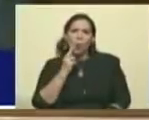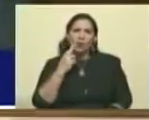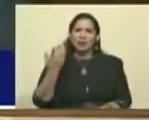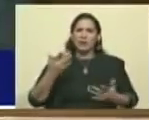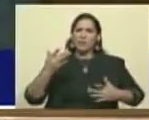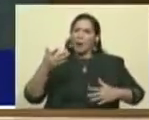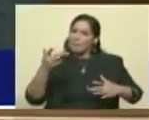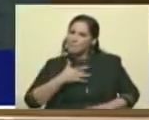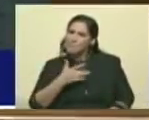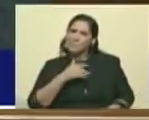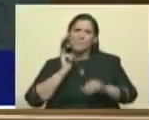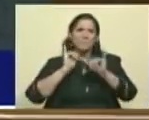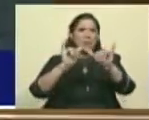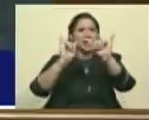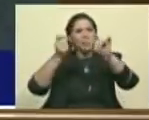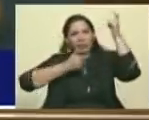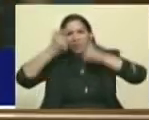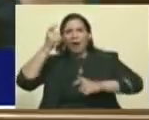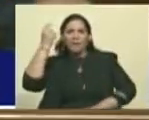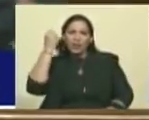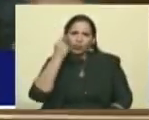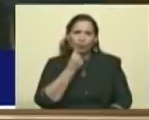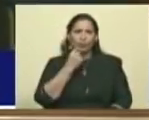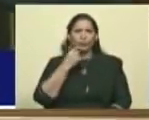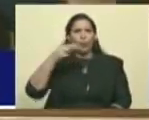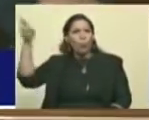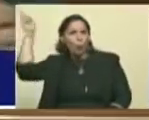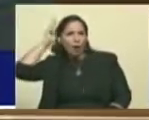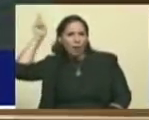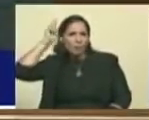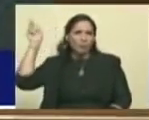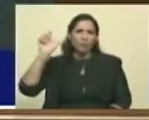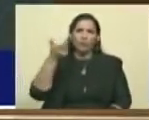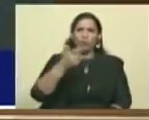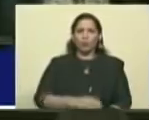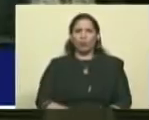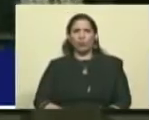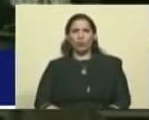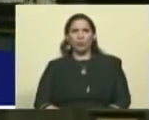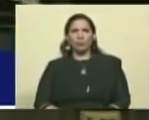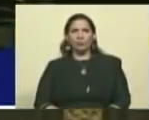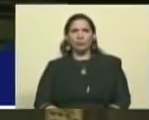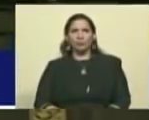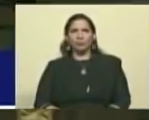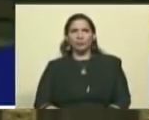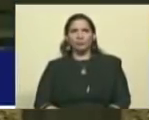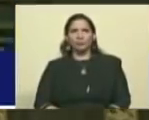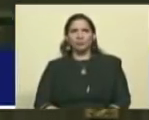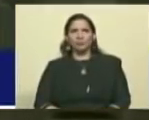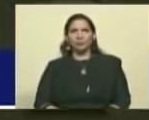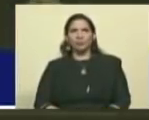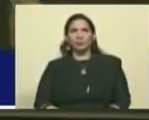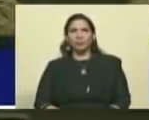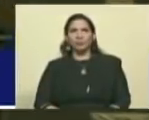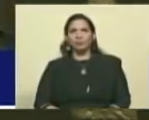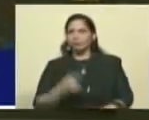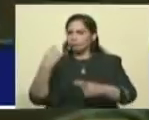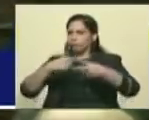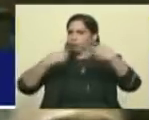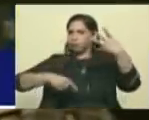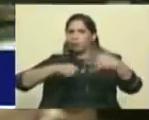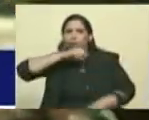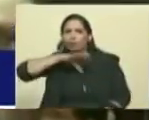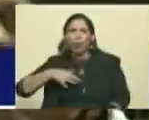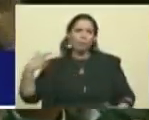que es el pueblo de Chávez, de Sucre, de Huaycaipuro, de José Facamejo, de José Leonardo Chirino,